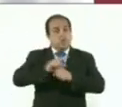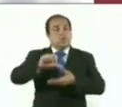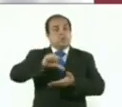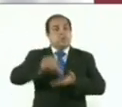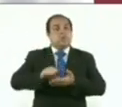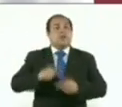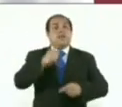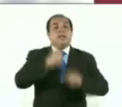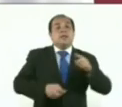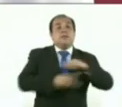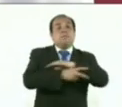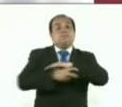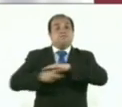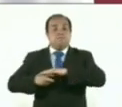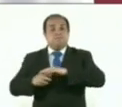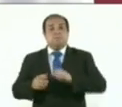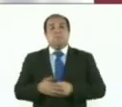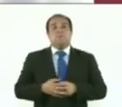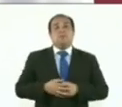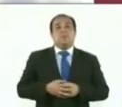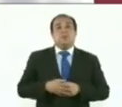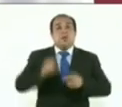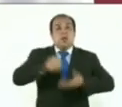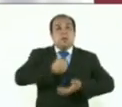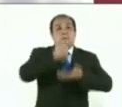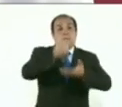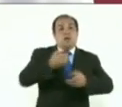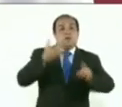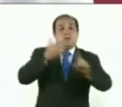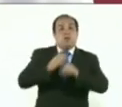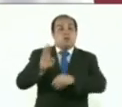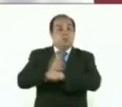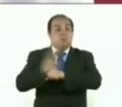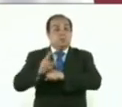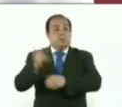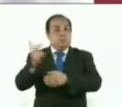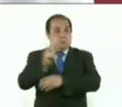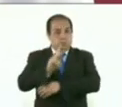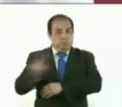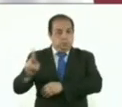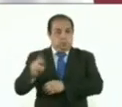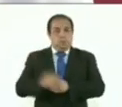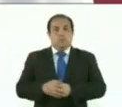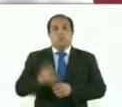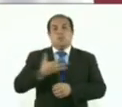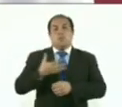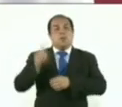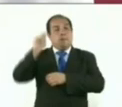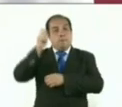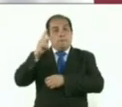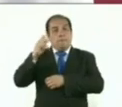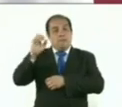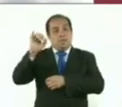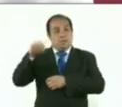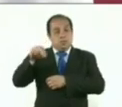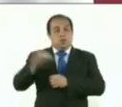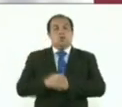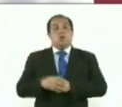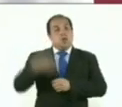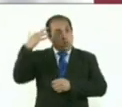reorientar el presupuesto para destinarlo al bienestar del pueblo, hacer la pensión de adultos mayores